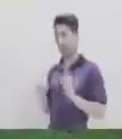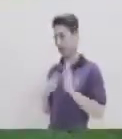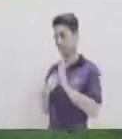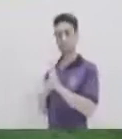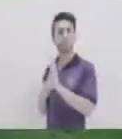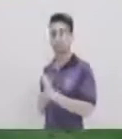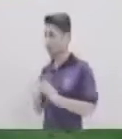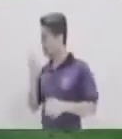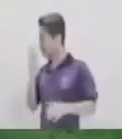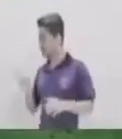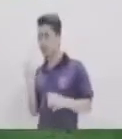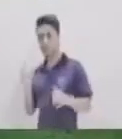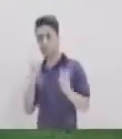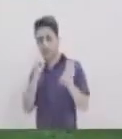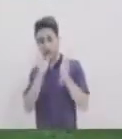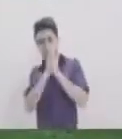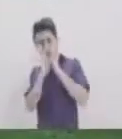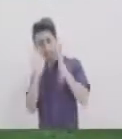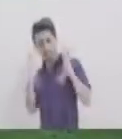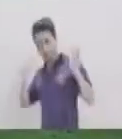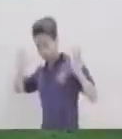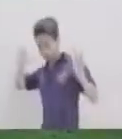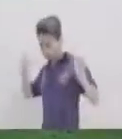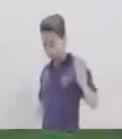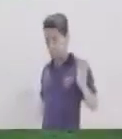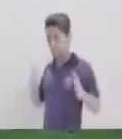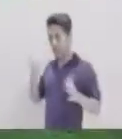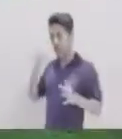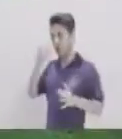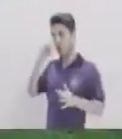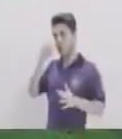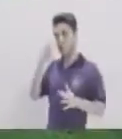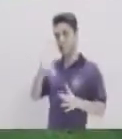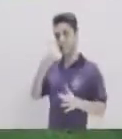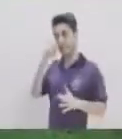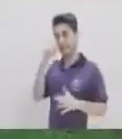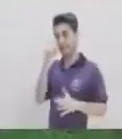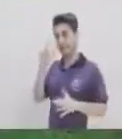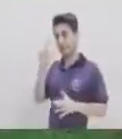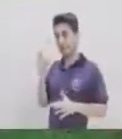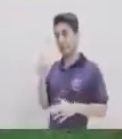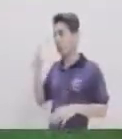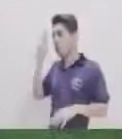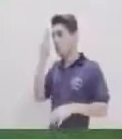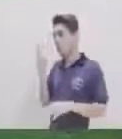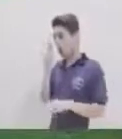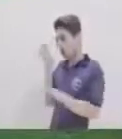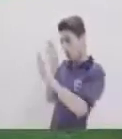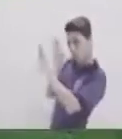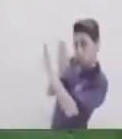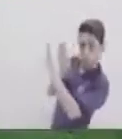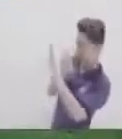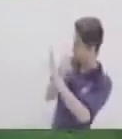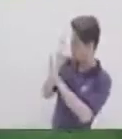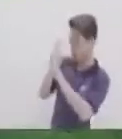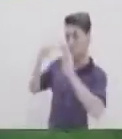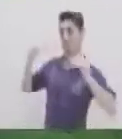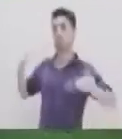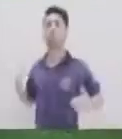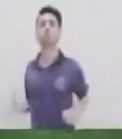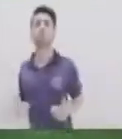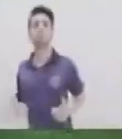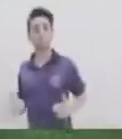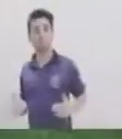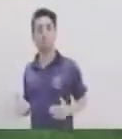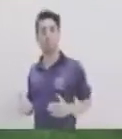positivo Siempre es Transparente Y auténtico Nunca se esconde Atrás De otro líder Siempre está Adelante